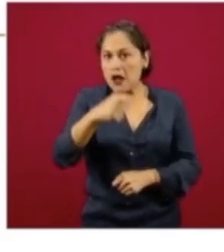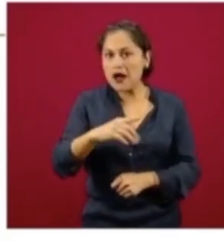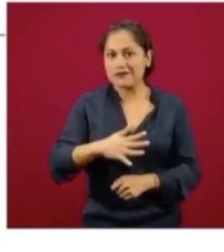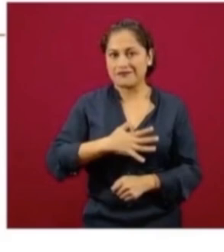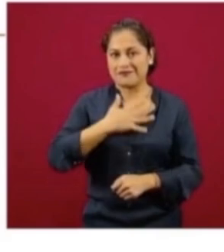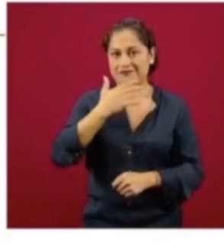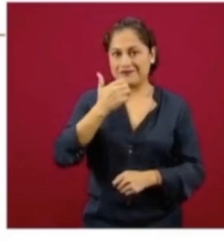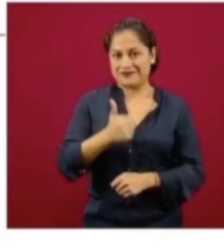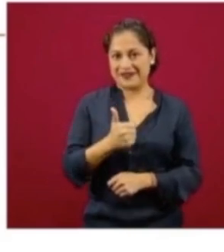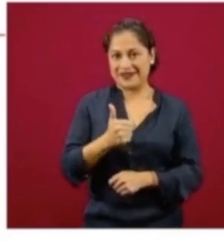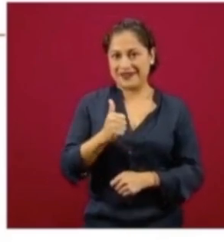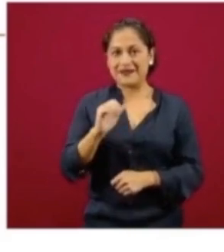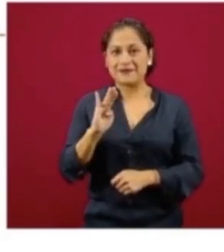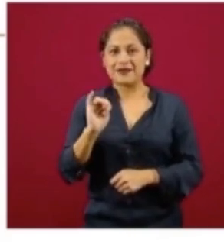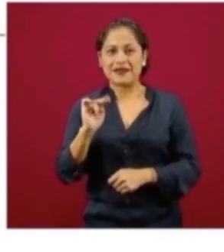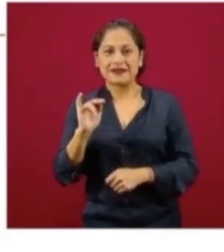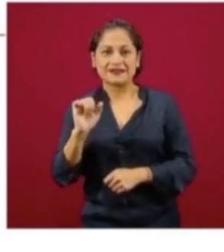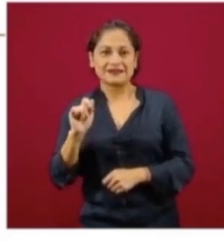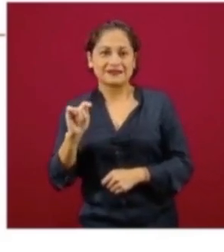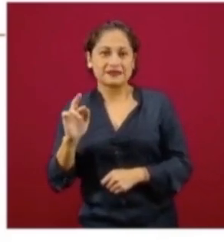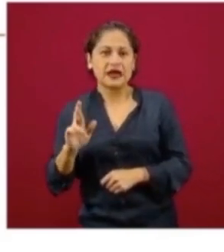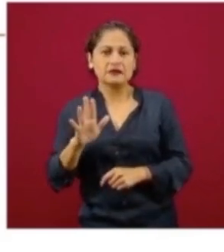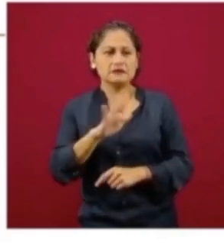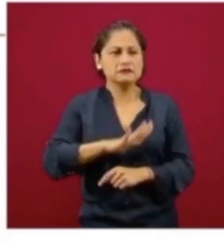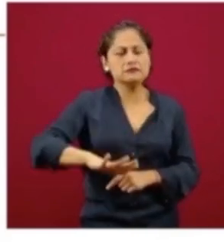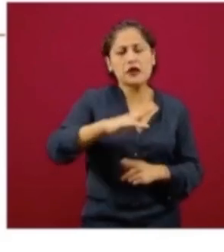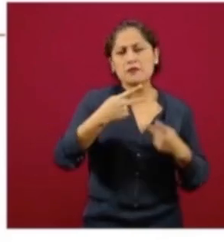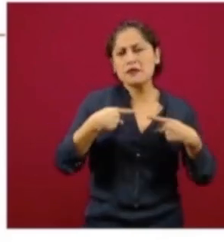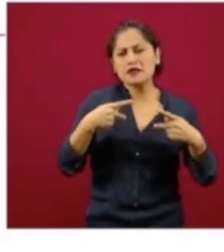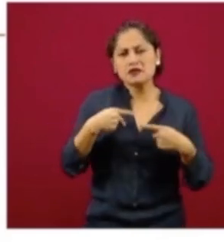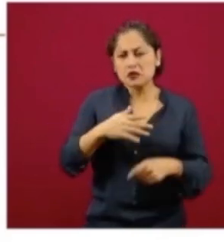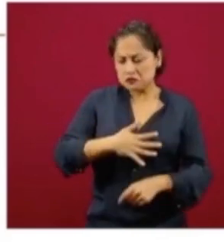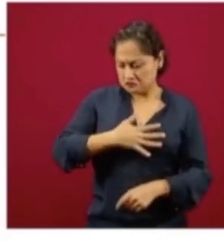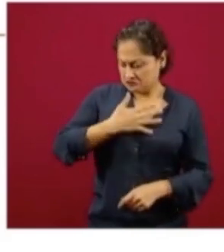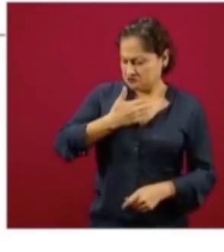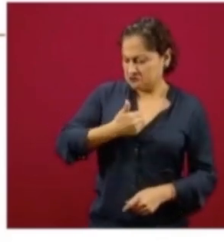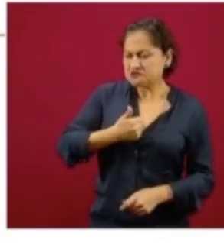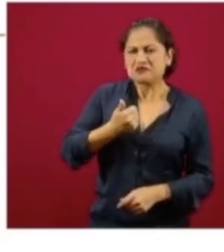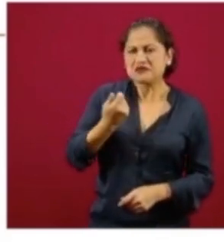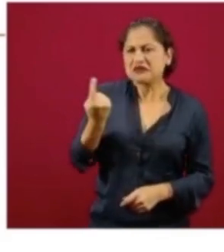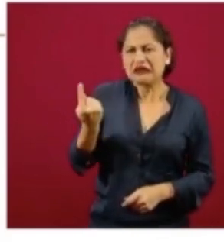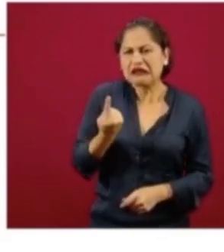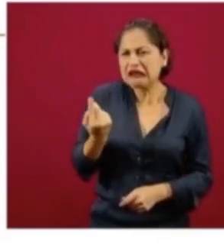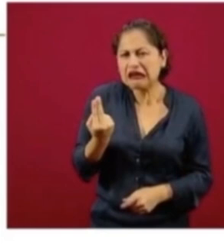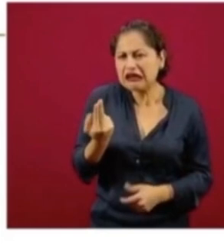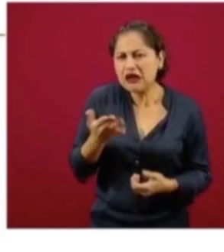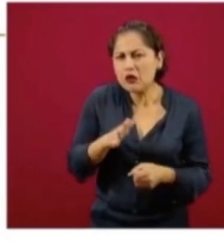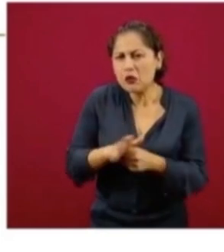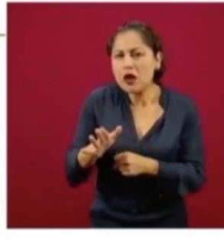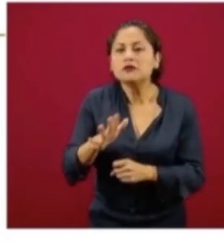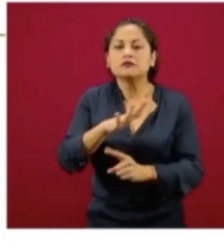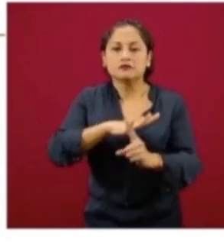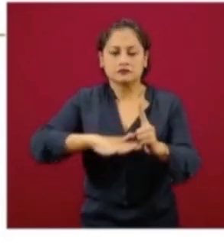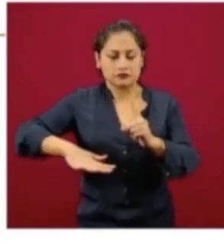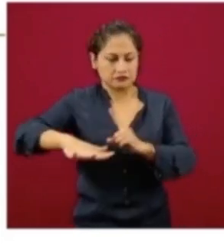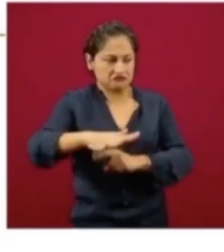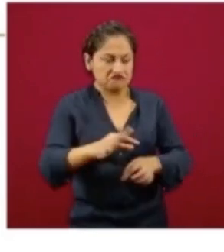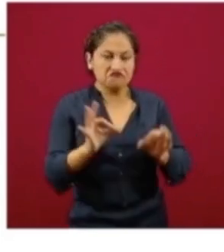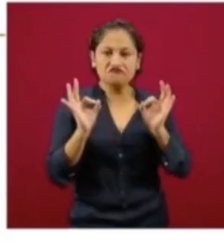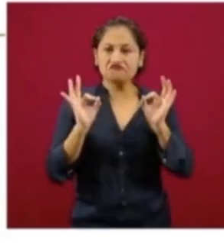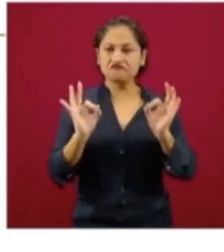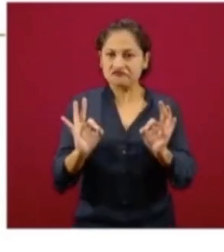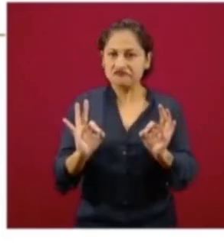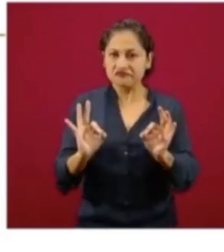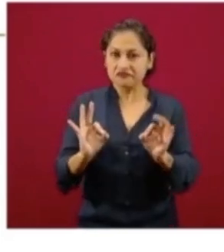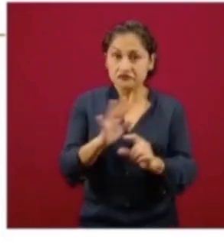nosotros como seres humanos para tener bienestar? Necesitamos un ambiente digno, un ambiente sano, un ambiente